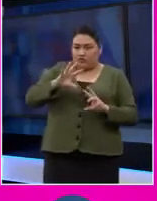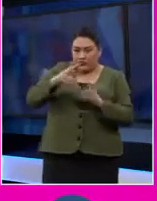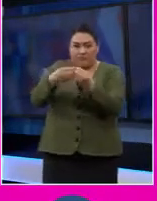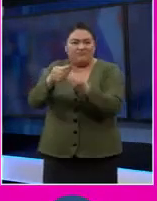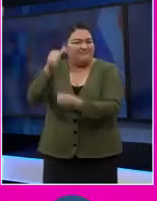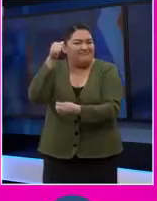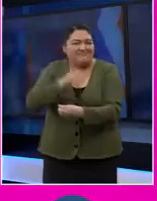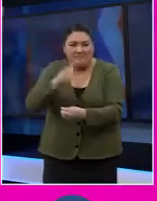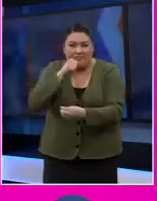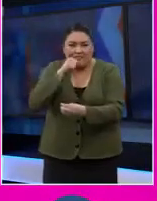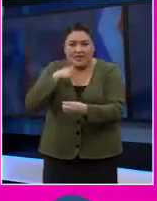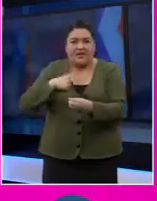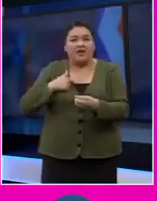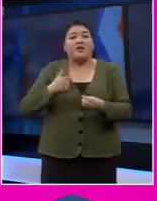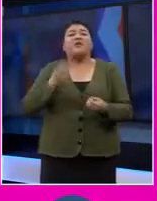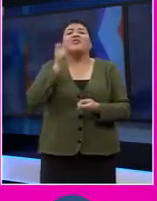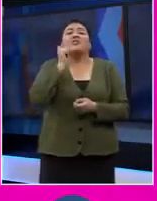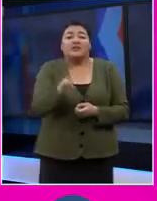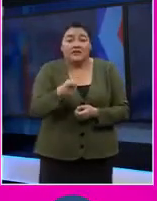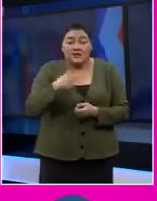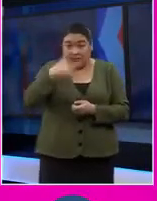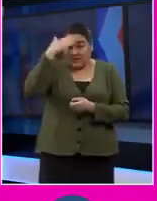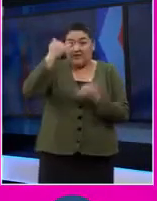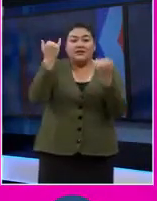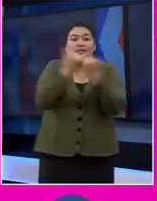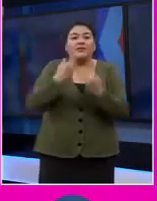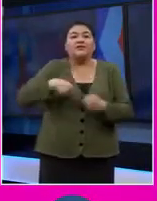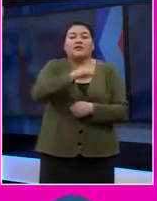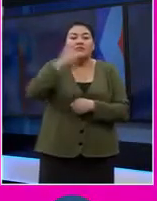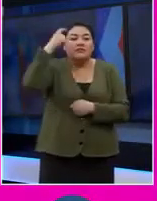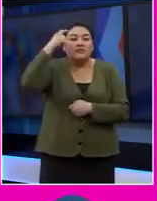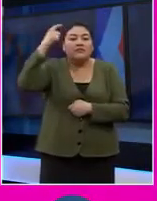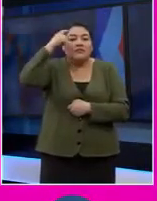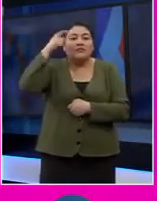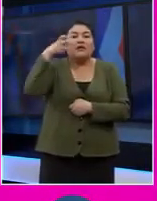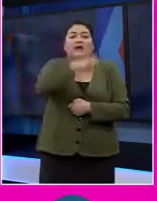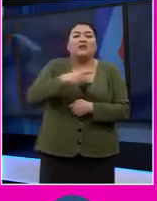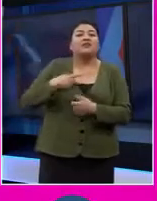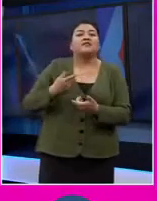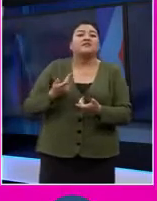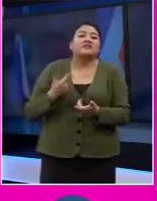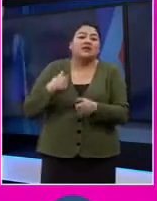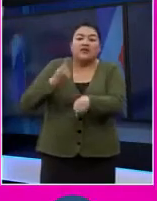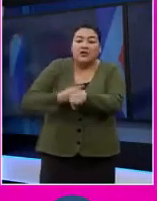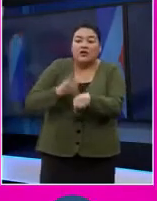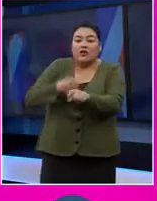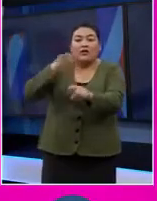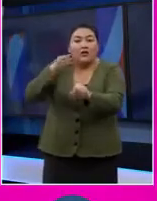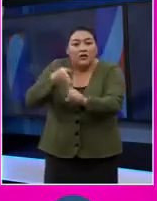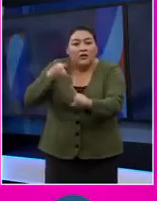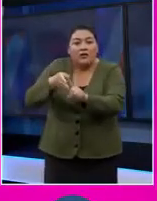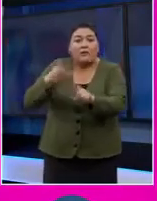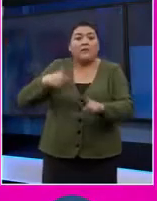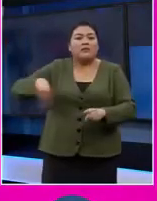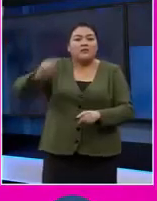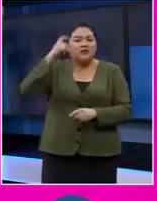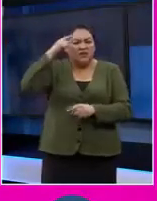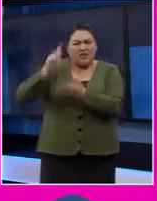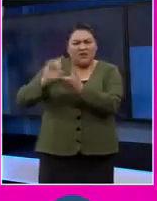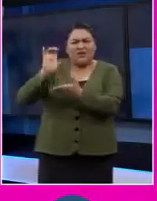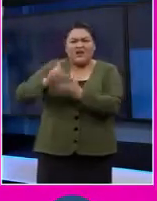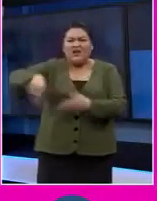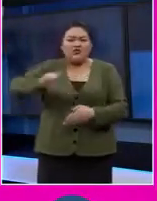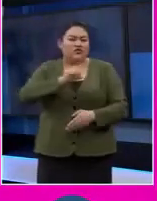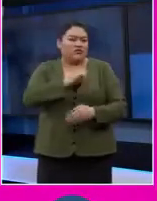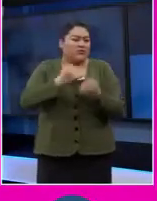Y esto porque es pertinente, porque muchas veces justo por este enfoque médico-asistencialista, se piensa que las personas con discapacidad no tienen o no deben de tener